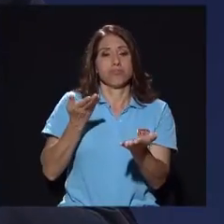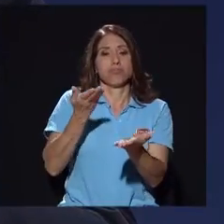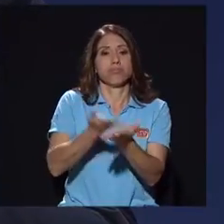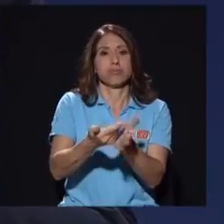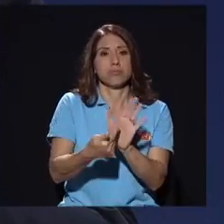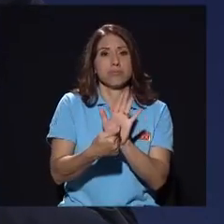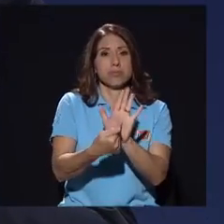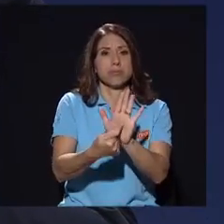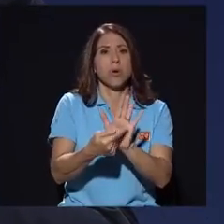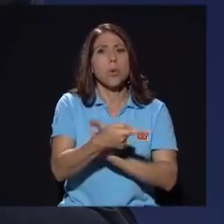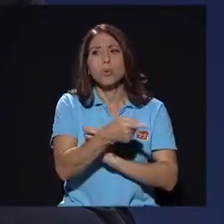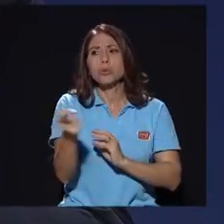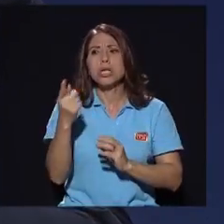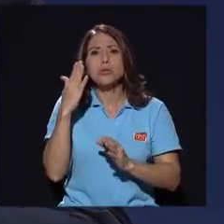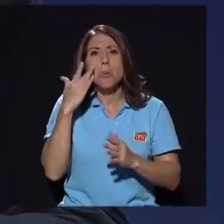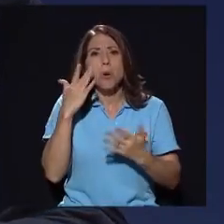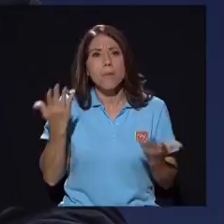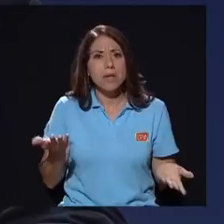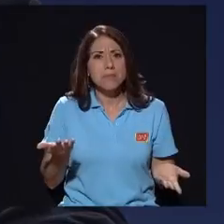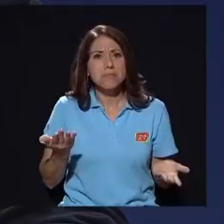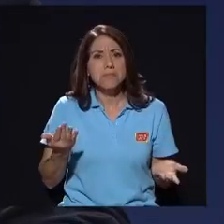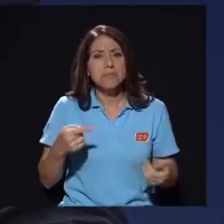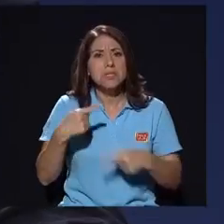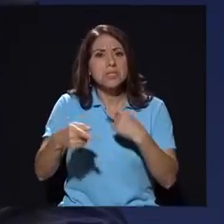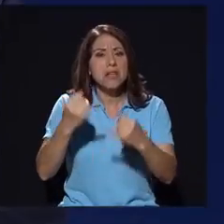como lo ven ustedes y al final de esto no pasa nada